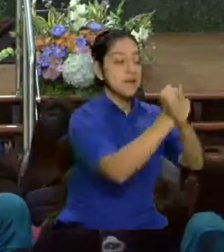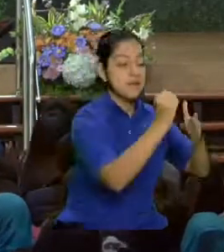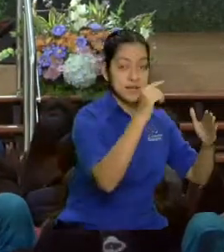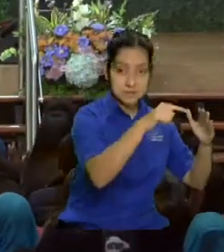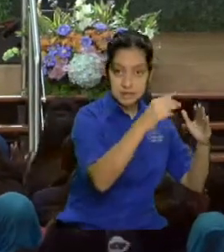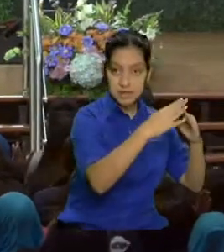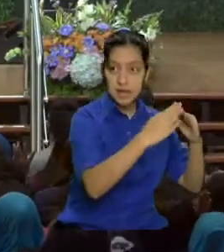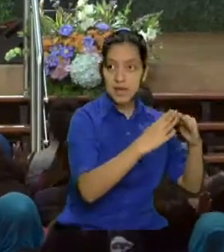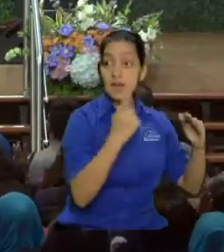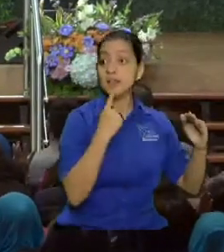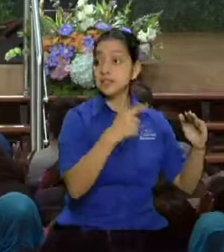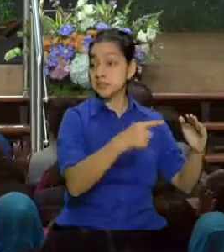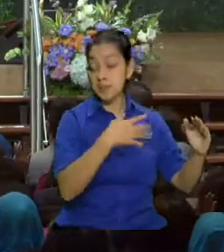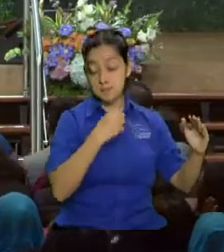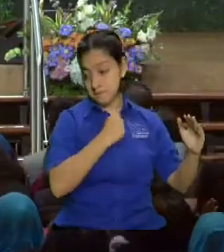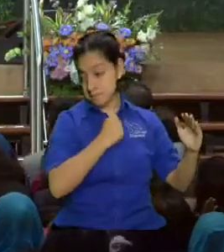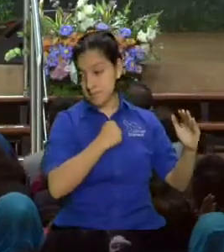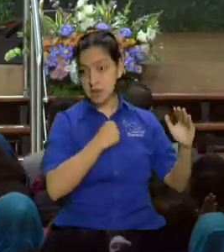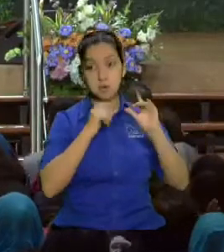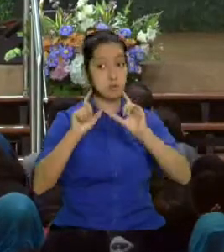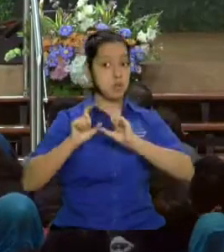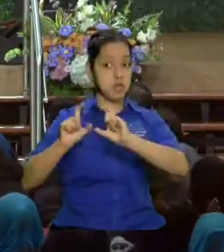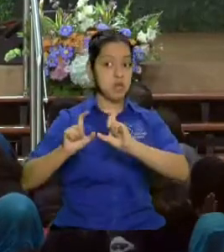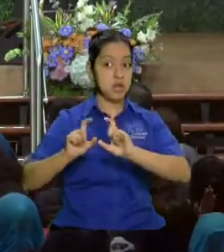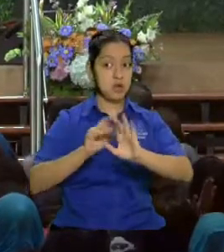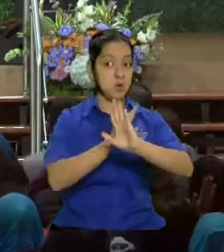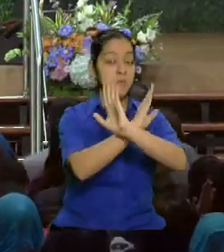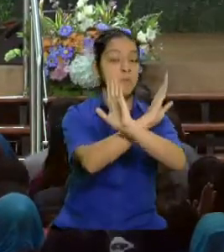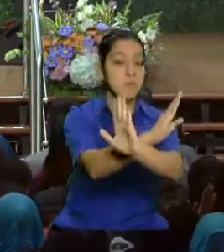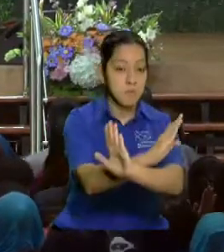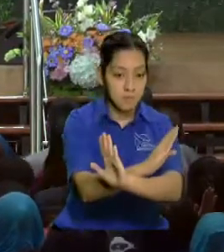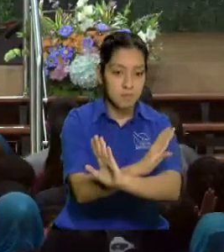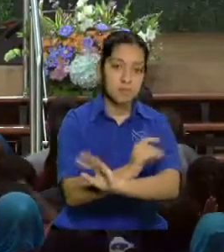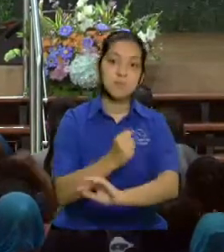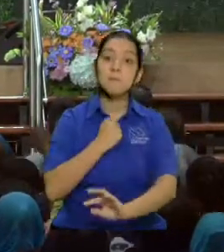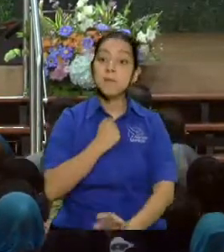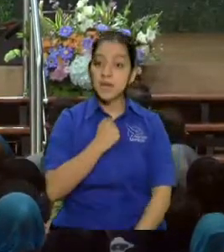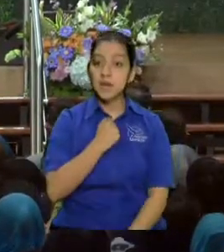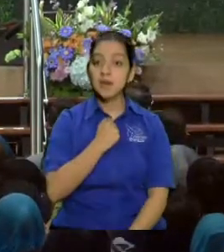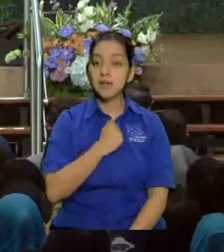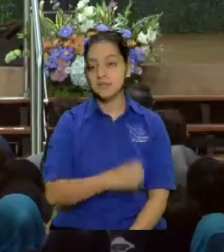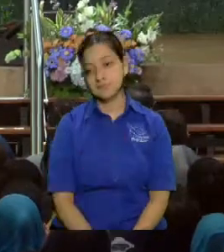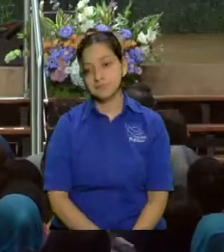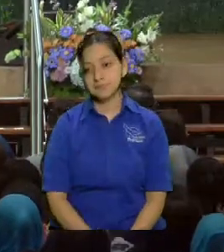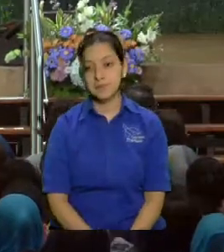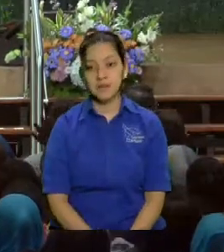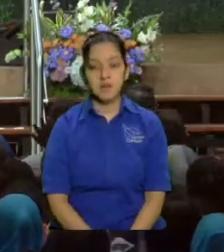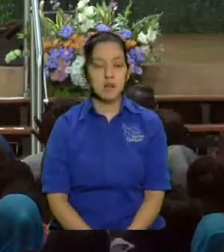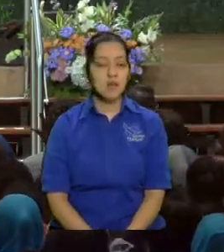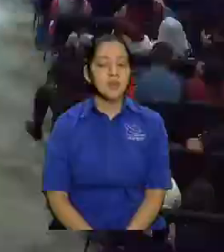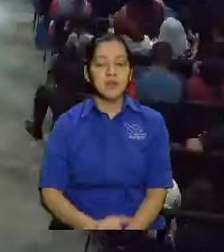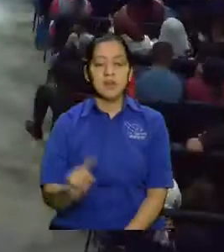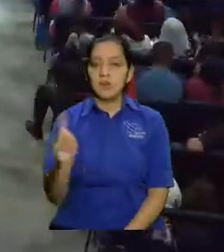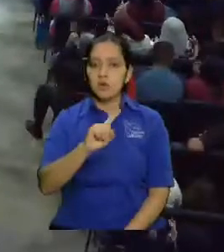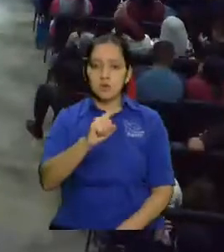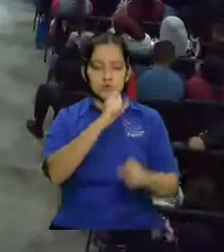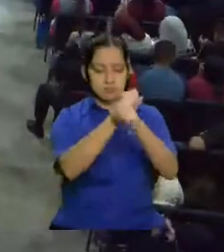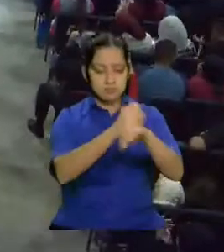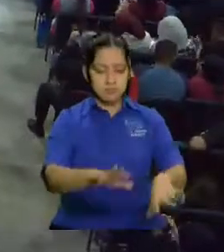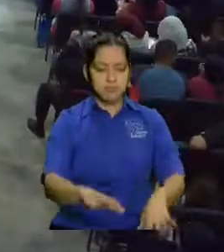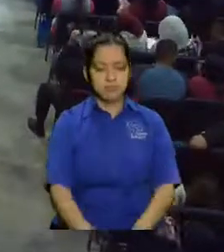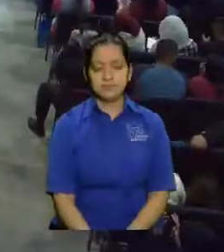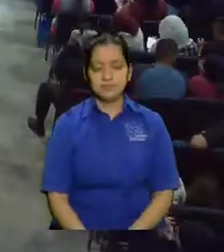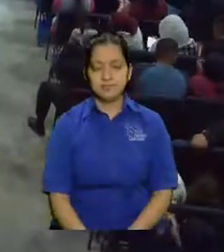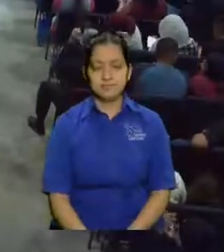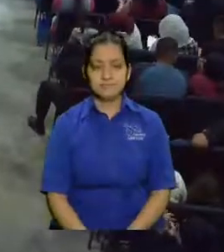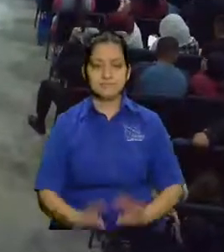Cuidadito el que me la toca porque se mete conmigo porque es mi propiedad, propiedad privada. no traspasar. Denle un aplauso de un